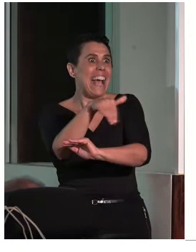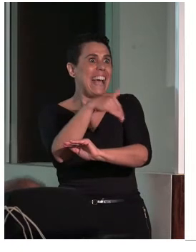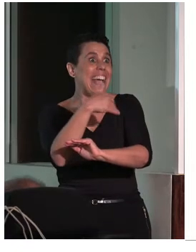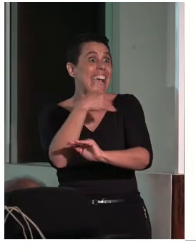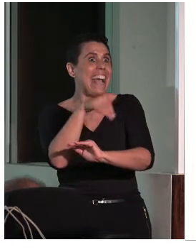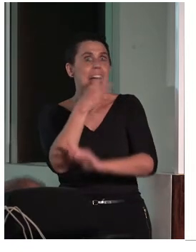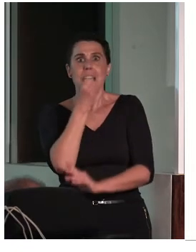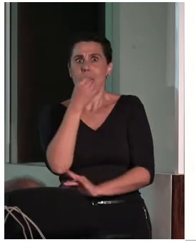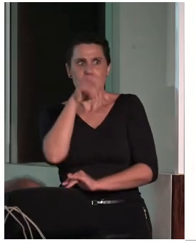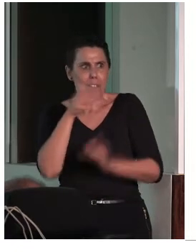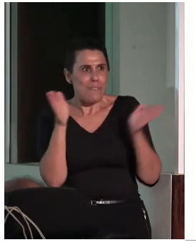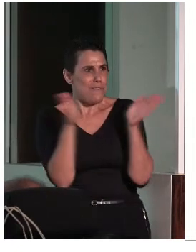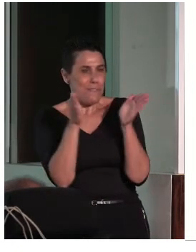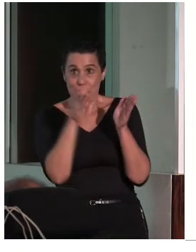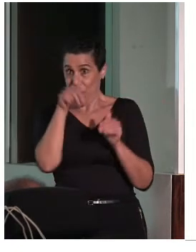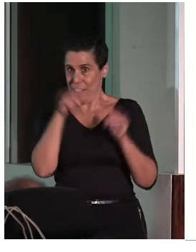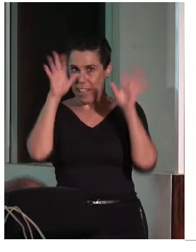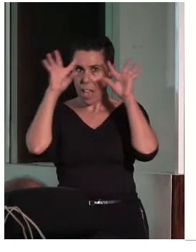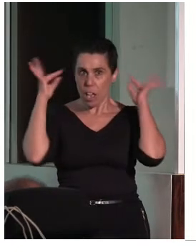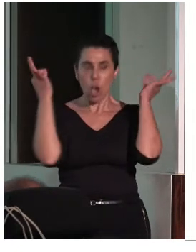aquí en Córdoba.